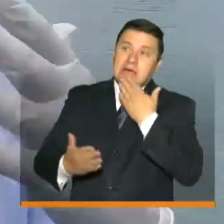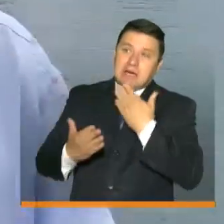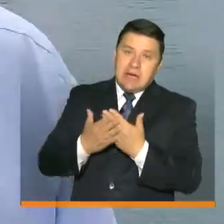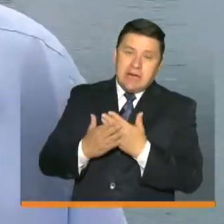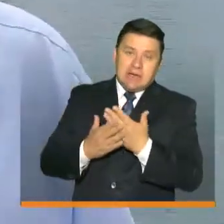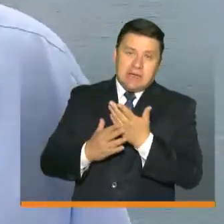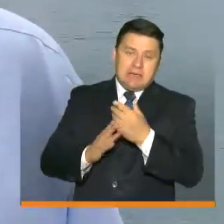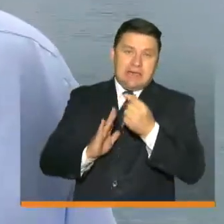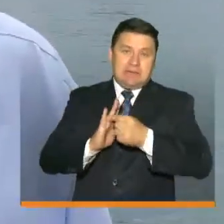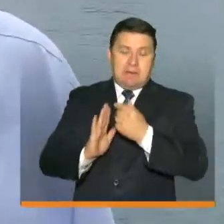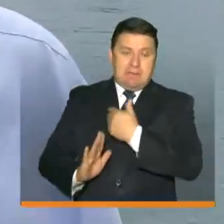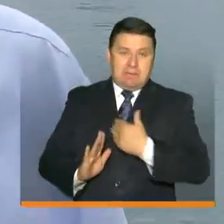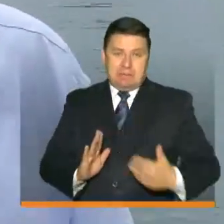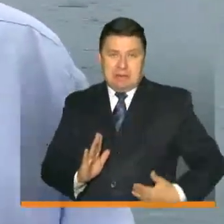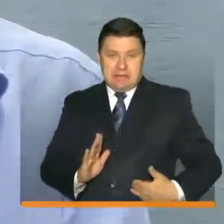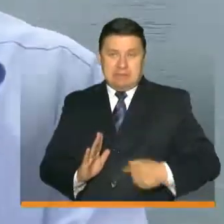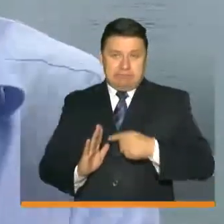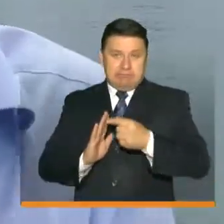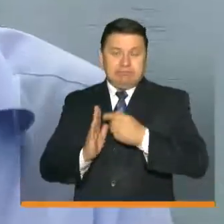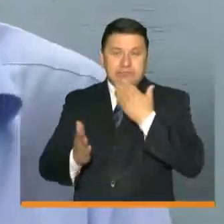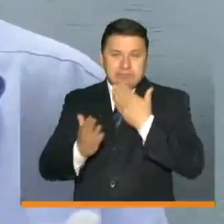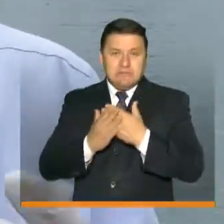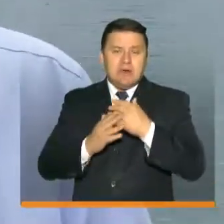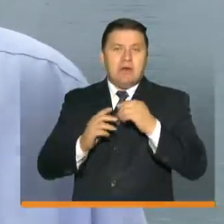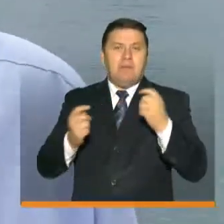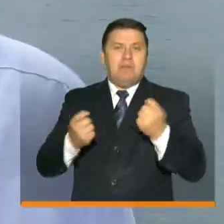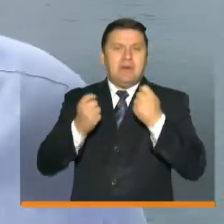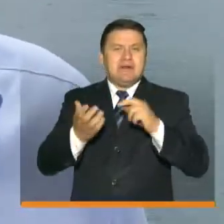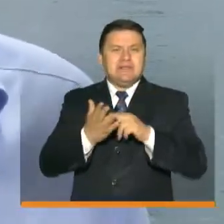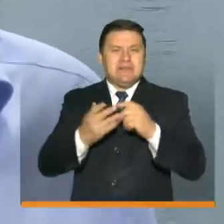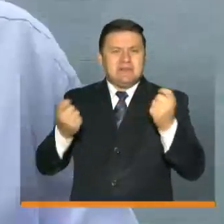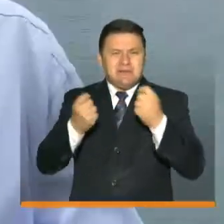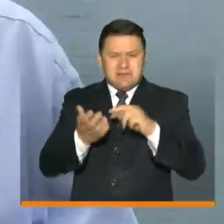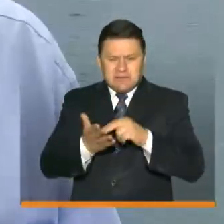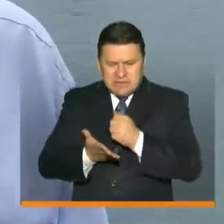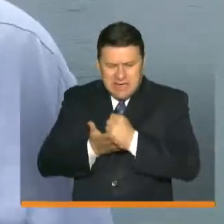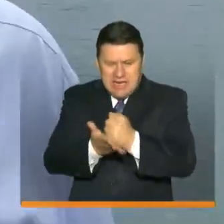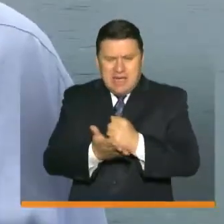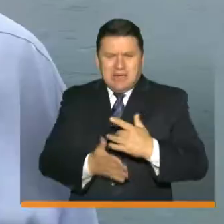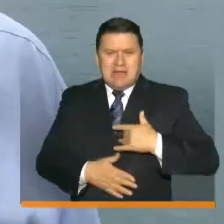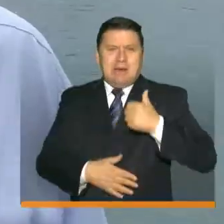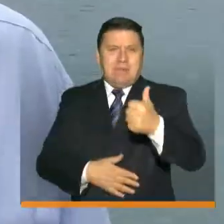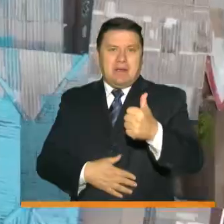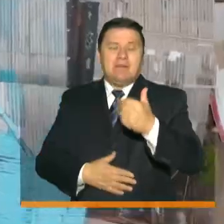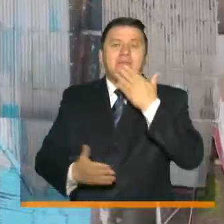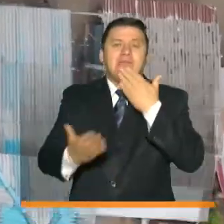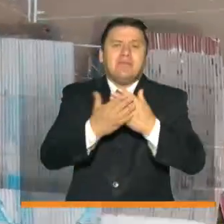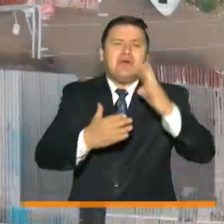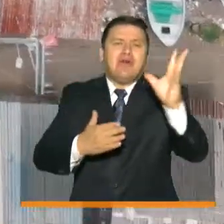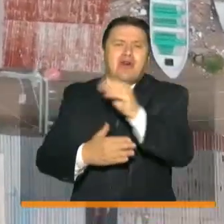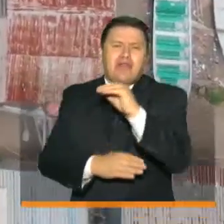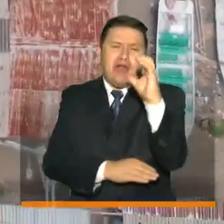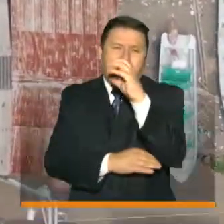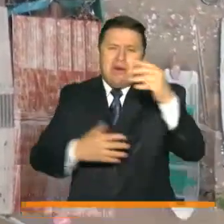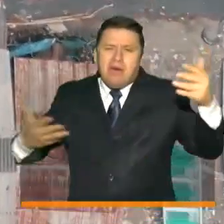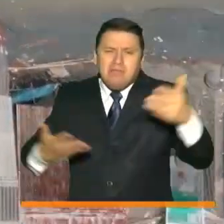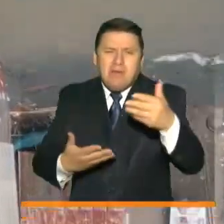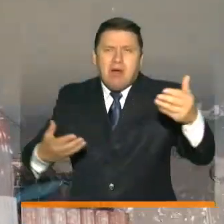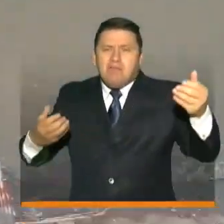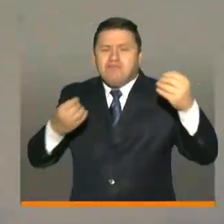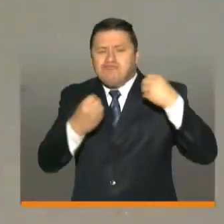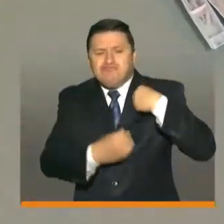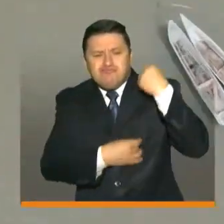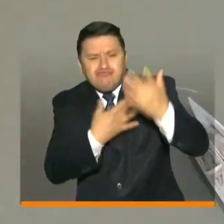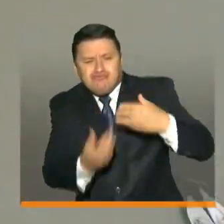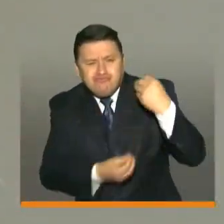a haberse acercado hasta el pacífico colombiano con el programa Ayudarnos Hace Bien. Quiero agradecerle a todos los colombianos solidarios por creer en